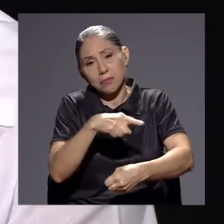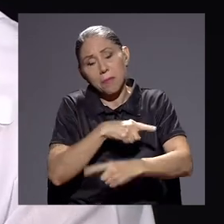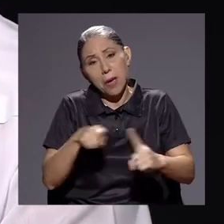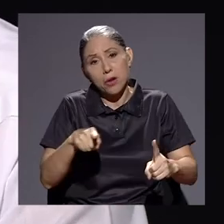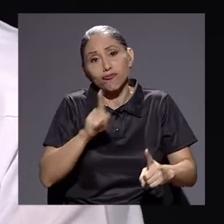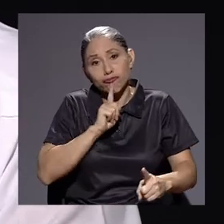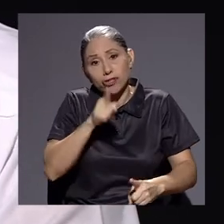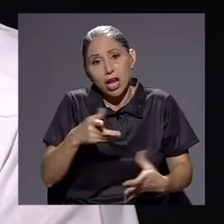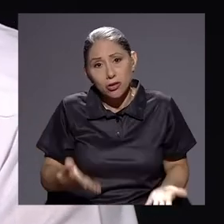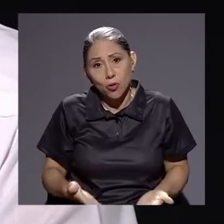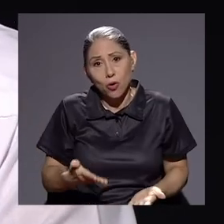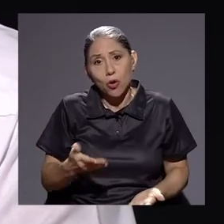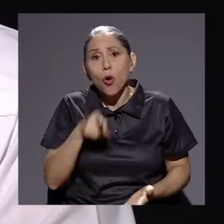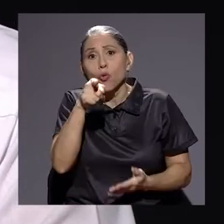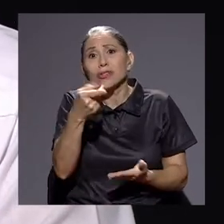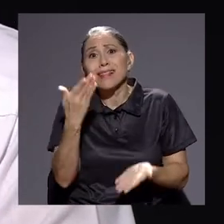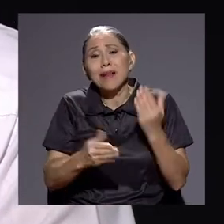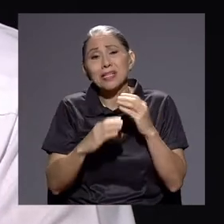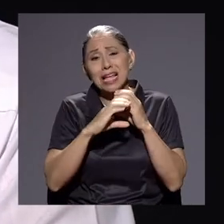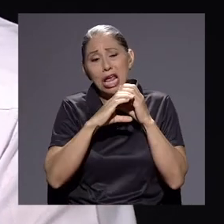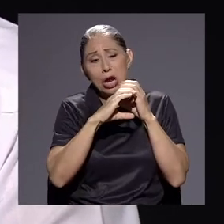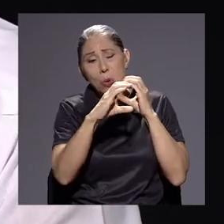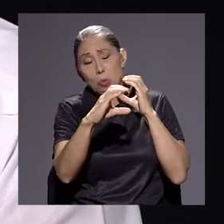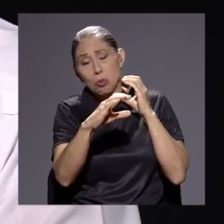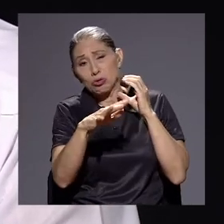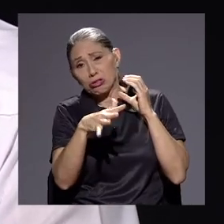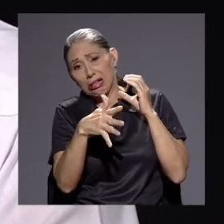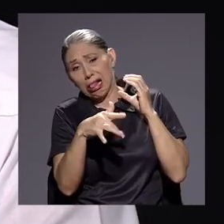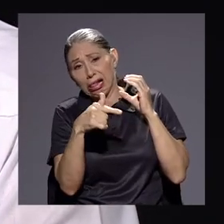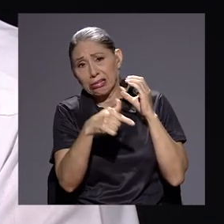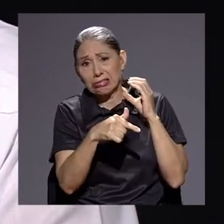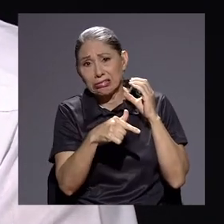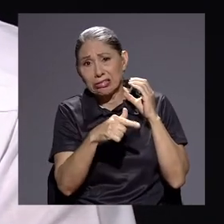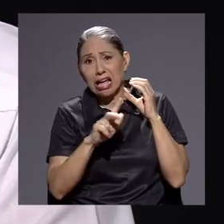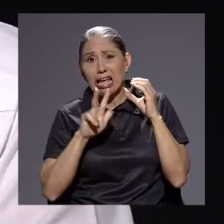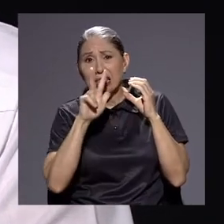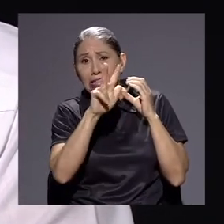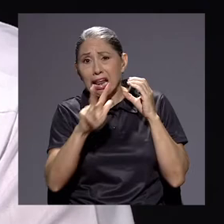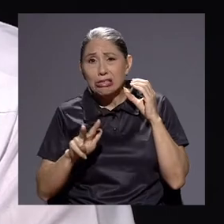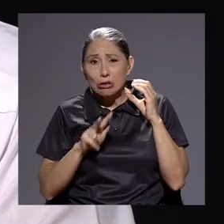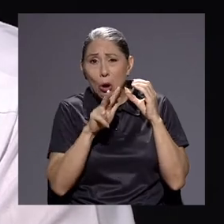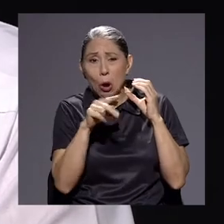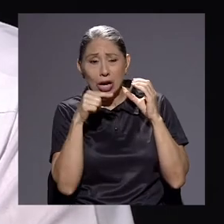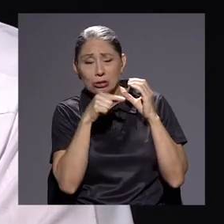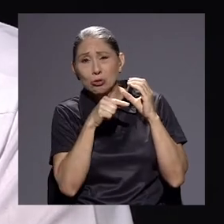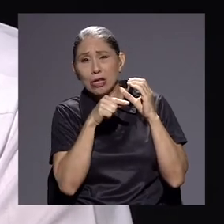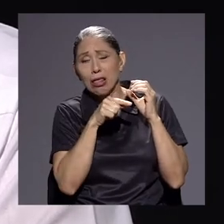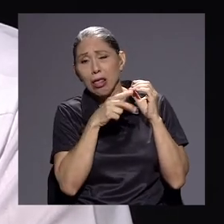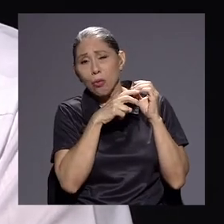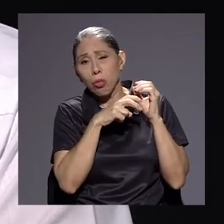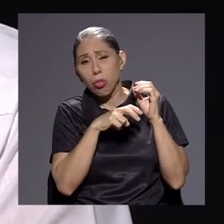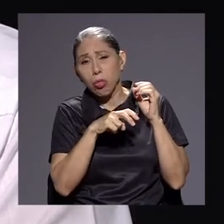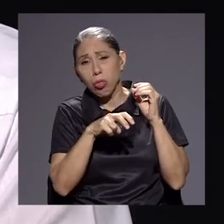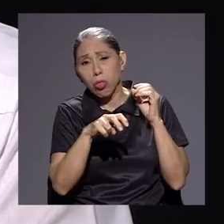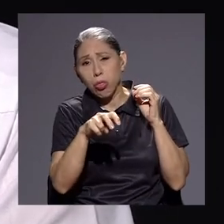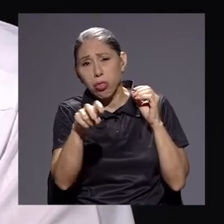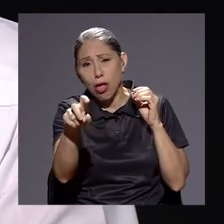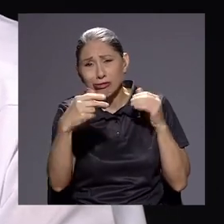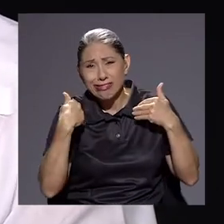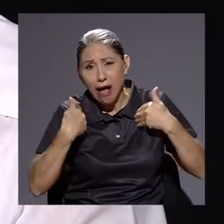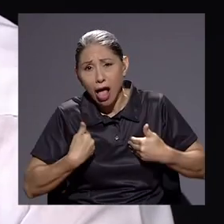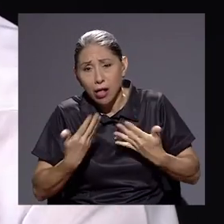cierto. Cuando usted tiene que ir tres horas en un bus, en una lata, para decirle palabras ticas, usted llega agotado al trabajo y tres horas para irse para la casa.